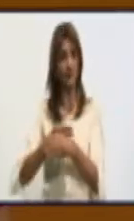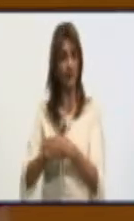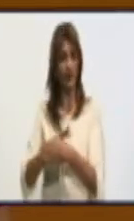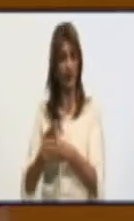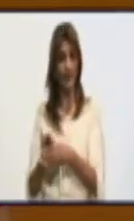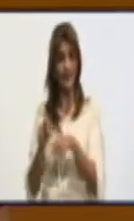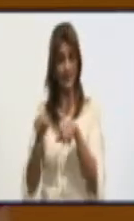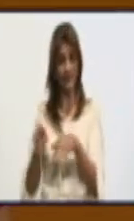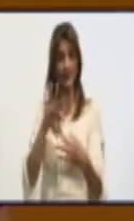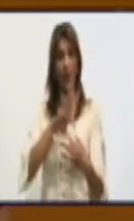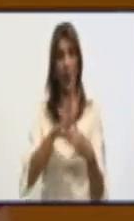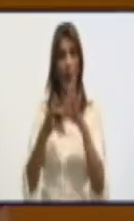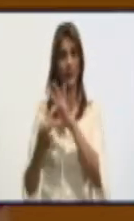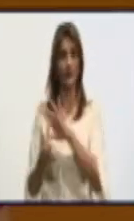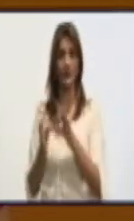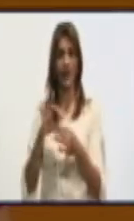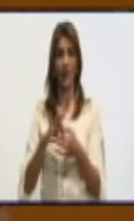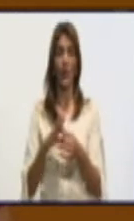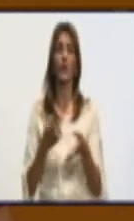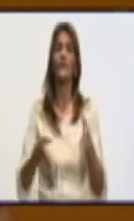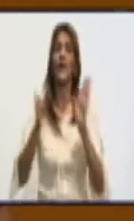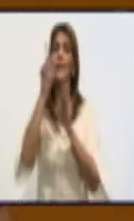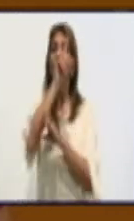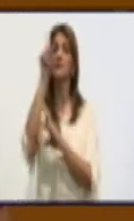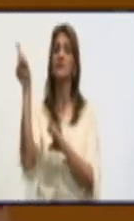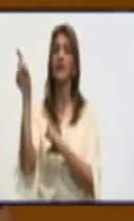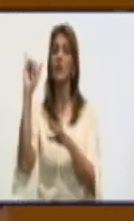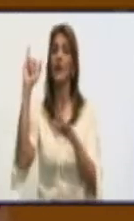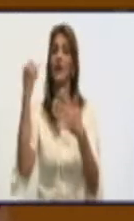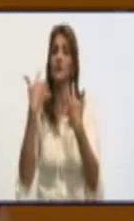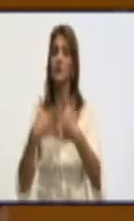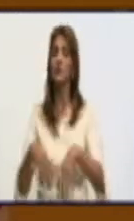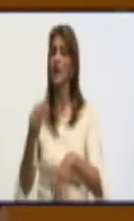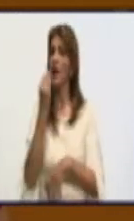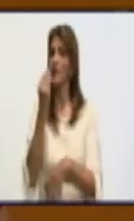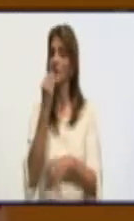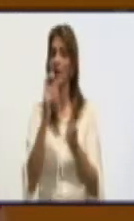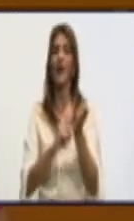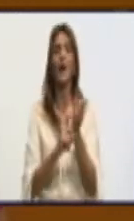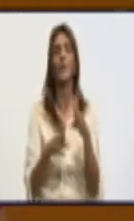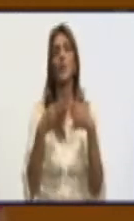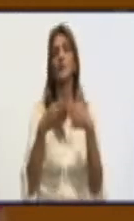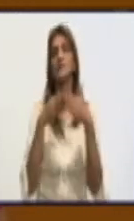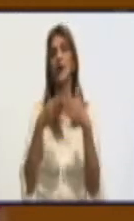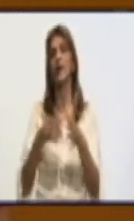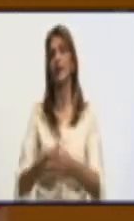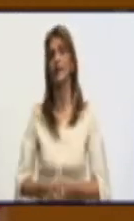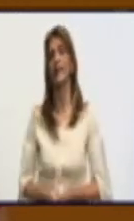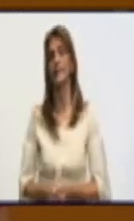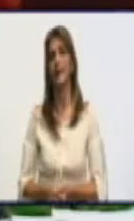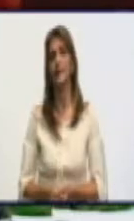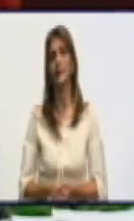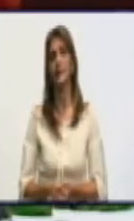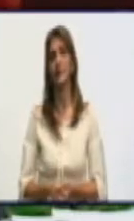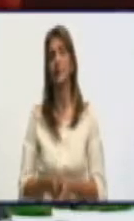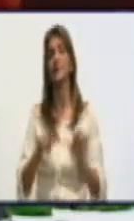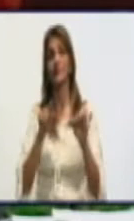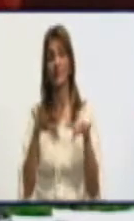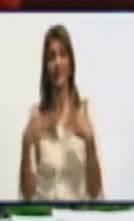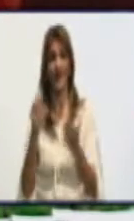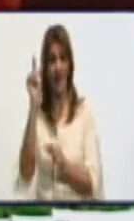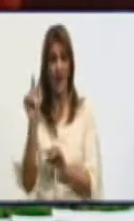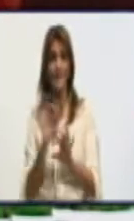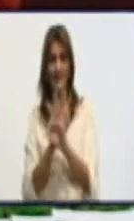o coordinador del Ministerio de la Industria Alimentaria en la provincia de Granma. Viene Roger además acompañado